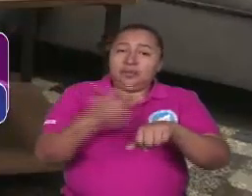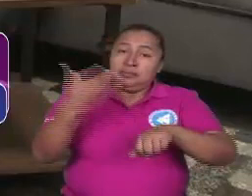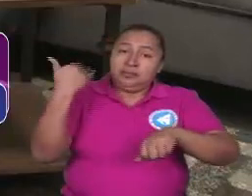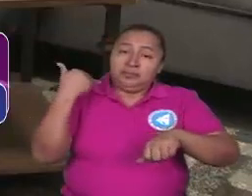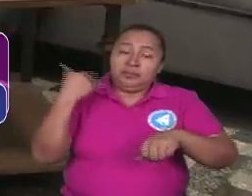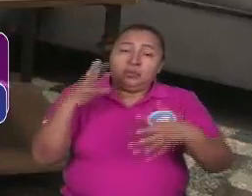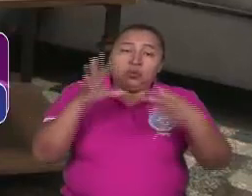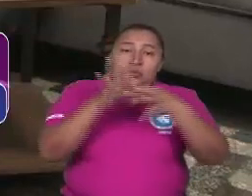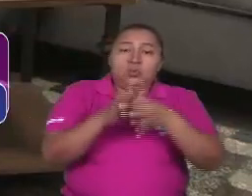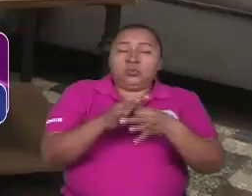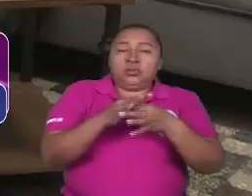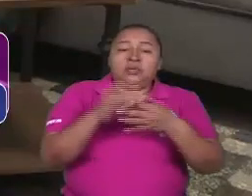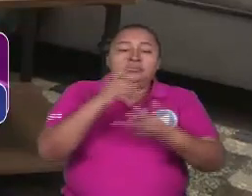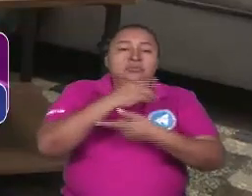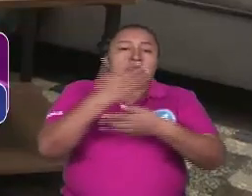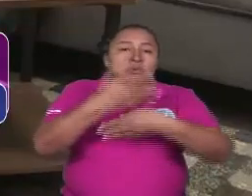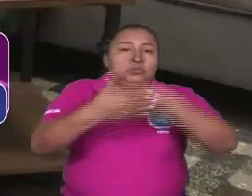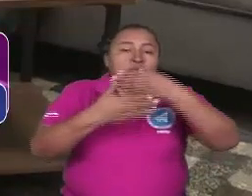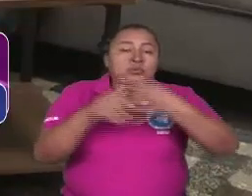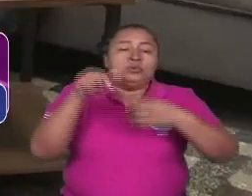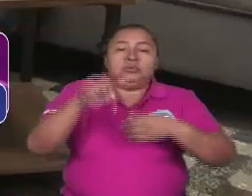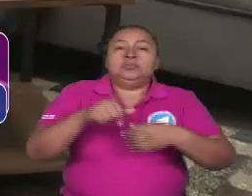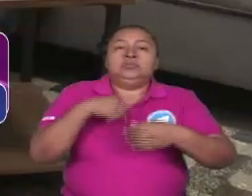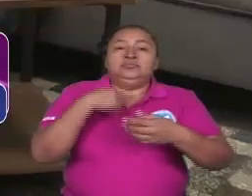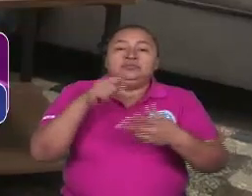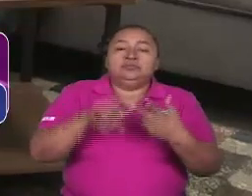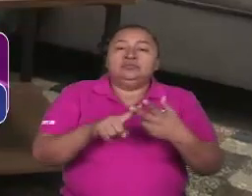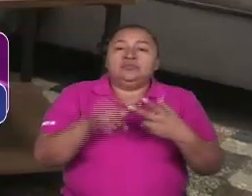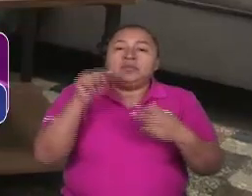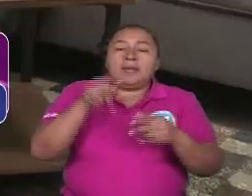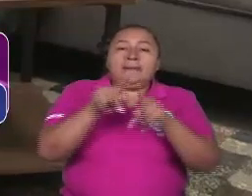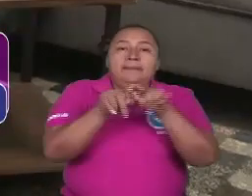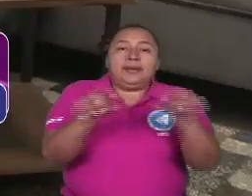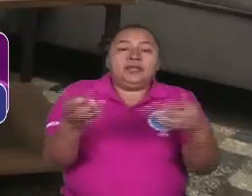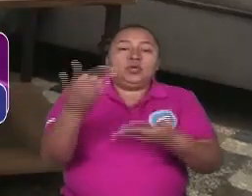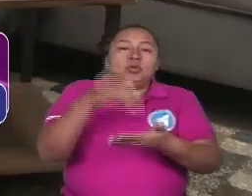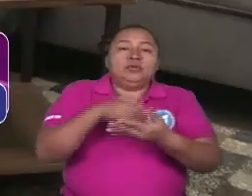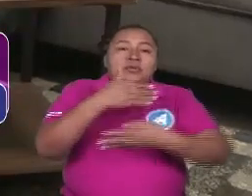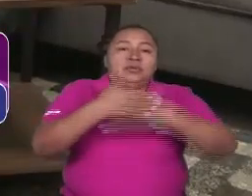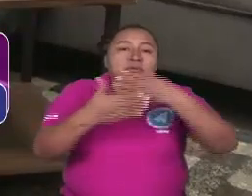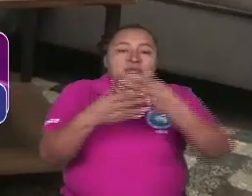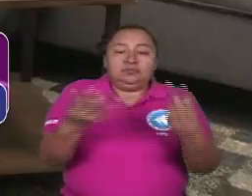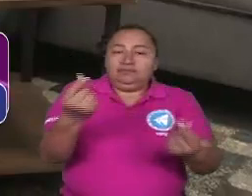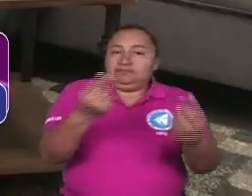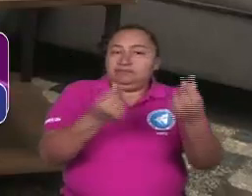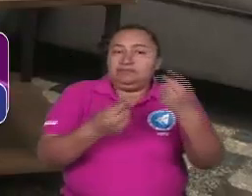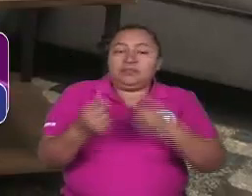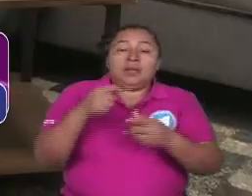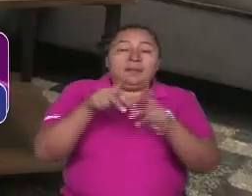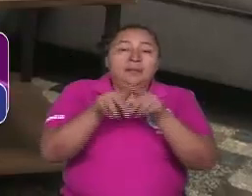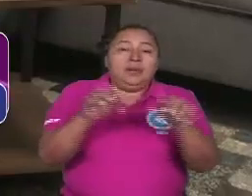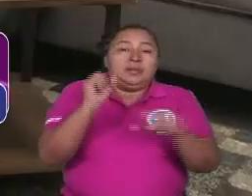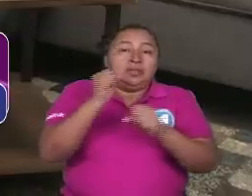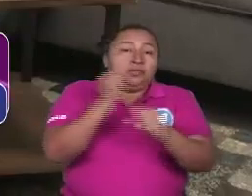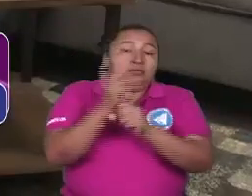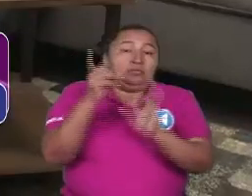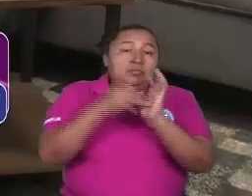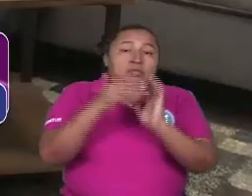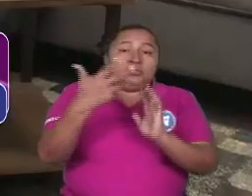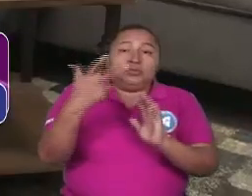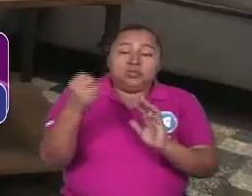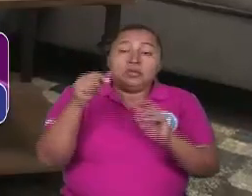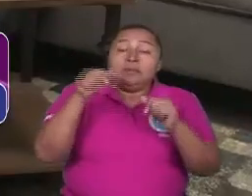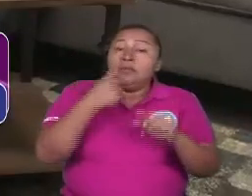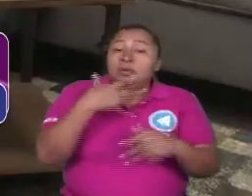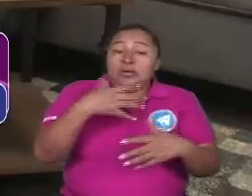de la Junta de Reconstrucción, era el plan de reconstrucción y reactivación económica, el plan de los 80, porque la revolución